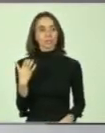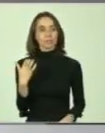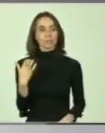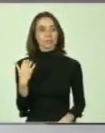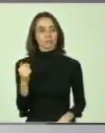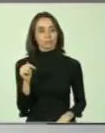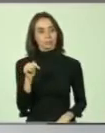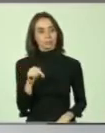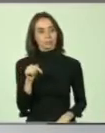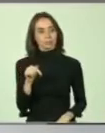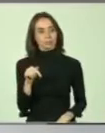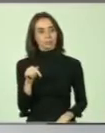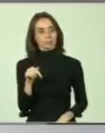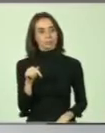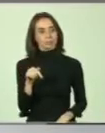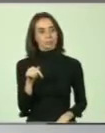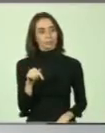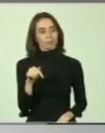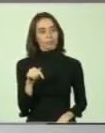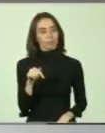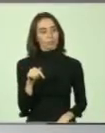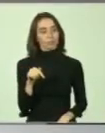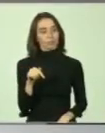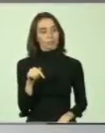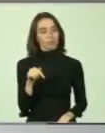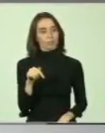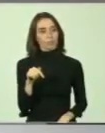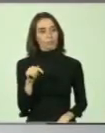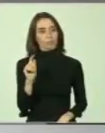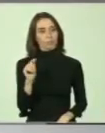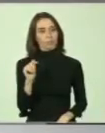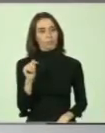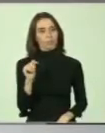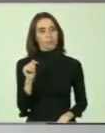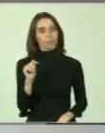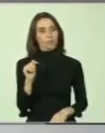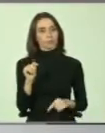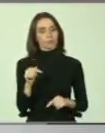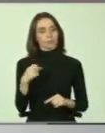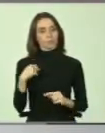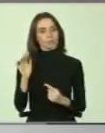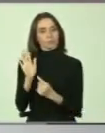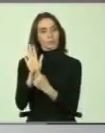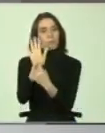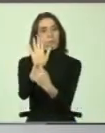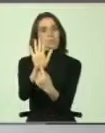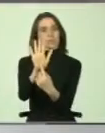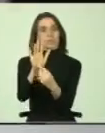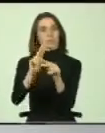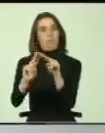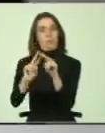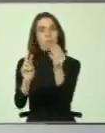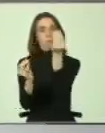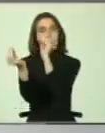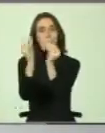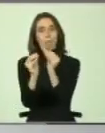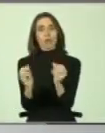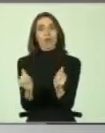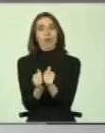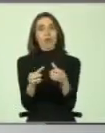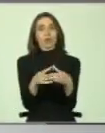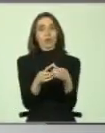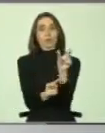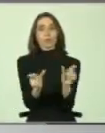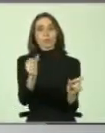presentación la hemos preparado con un grupo de